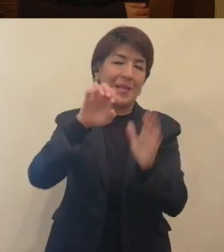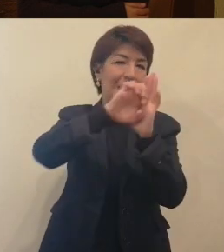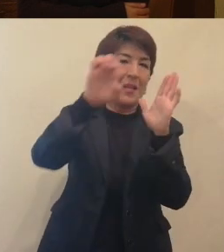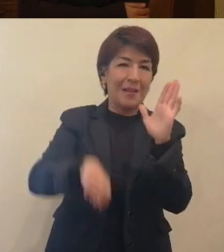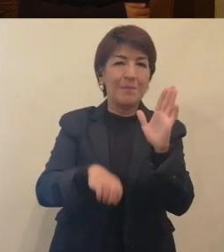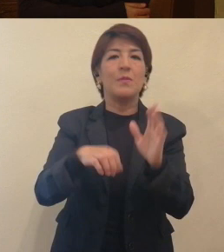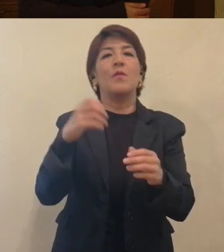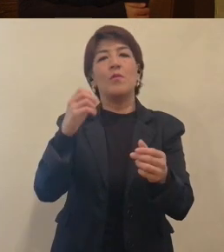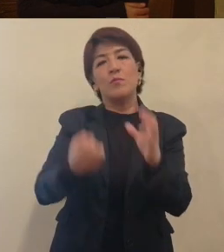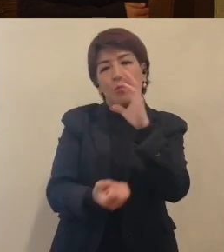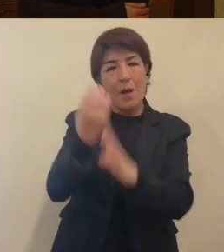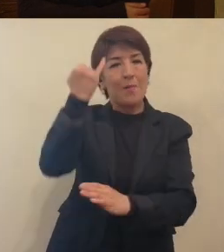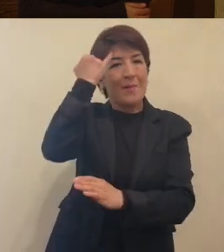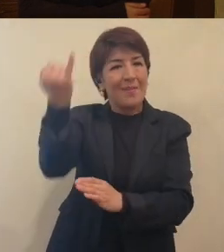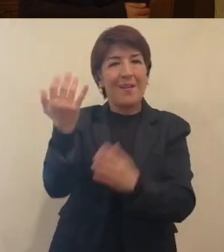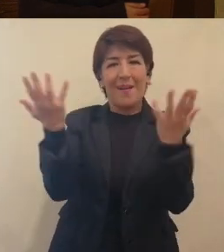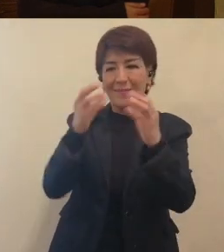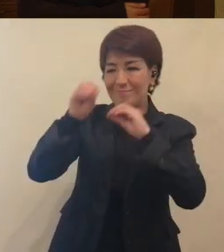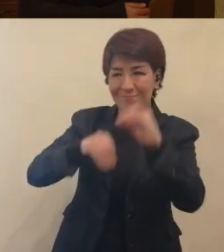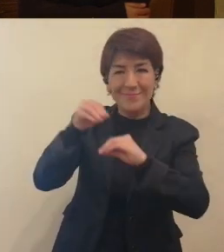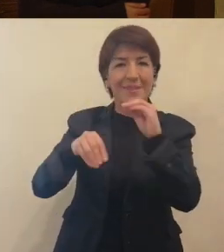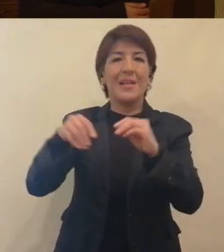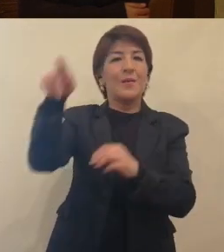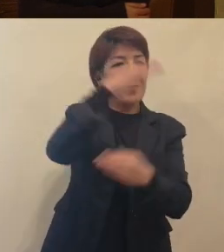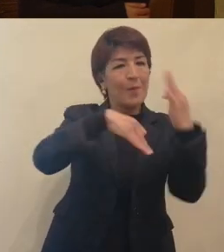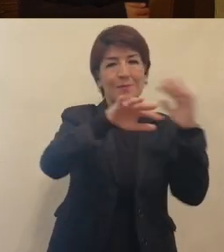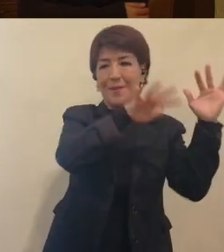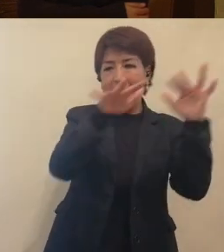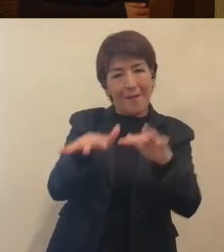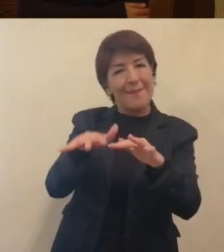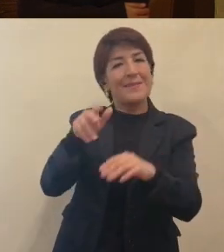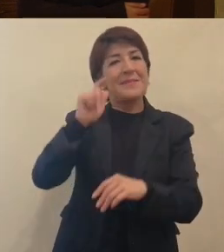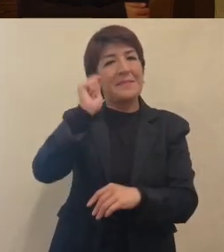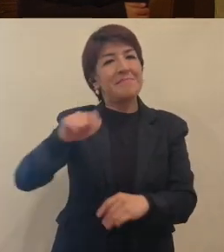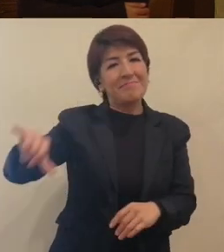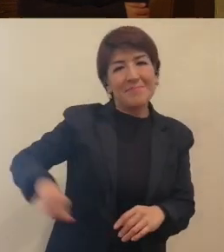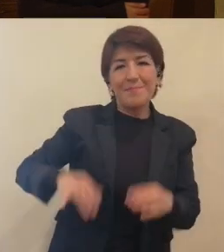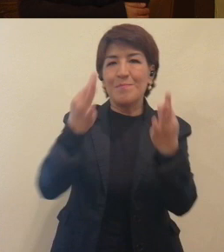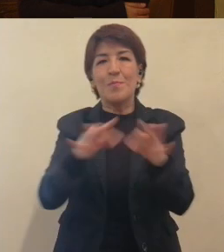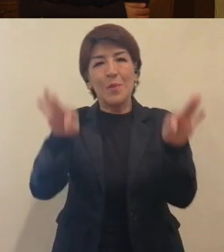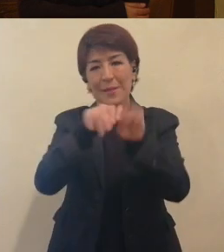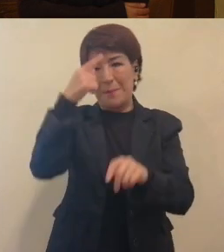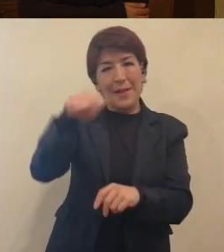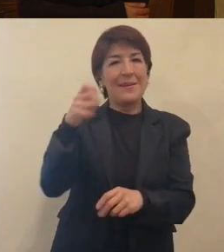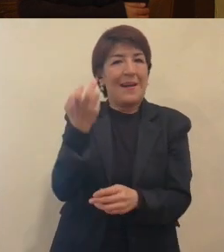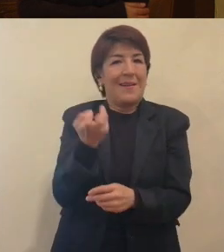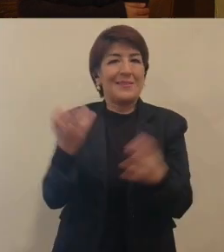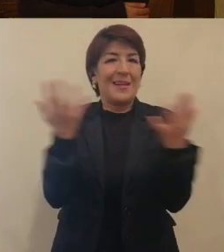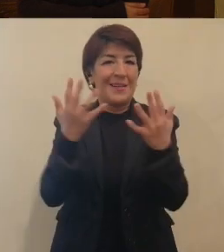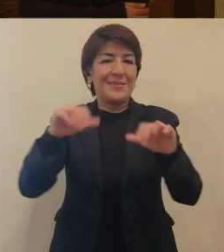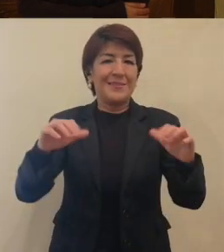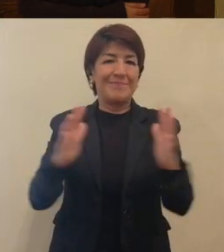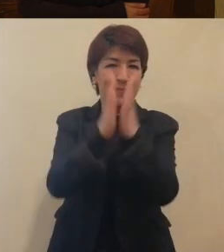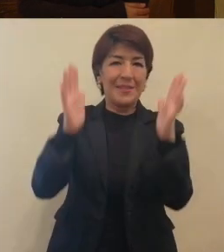construir nuevas, modificar, etcétera, ¿no? Que también creo que es una de las cosas importantes de hacer estas actividades.